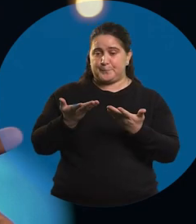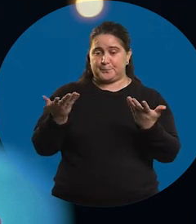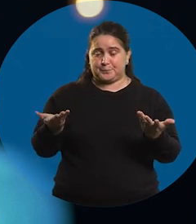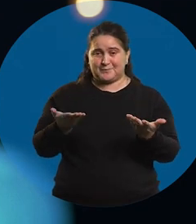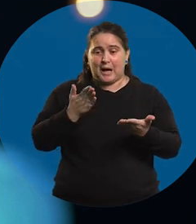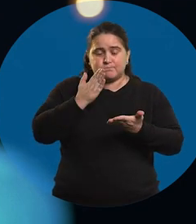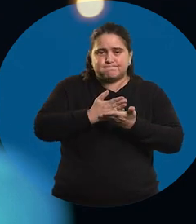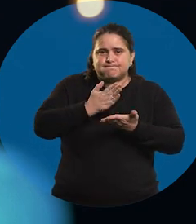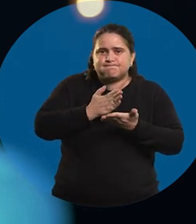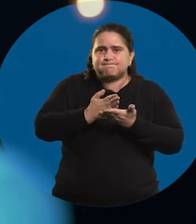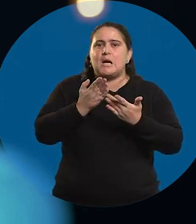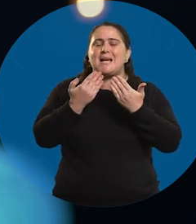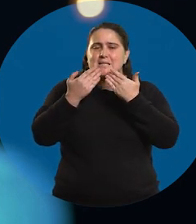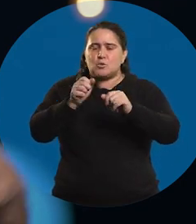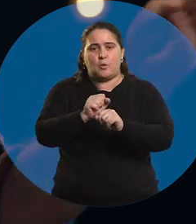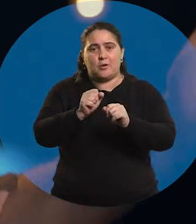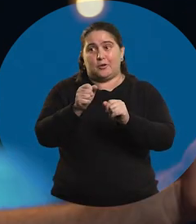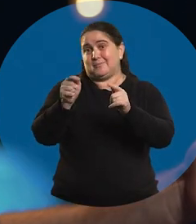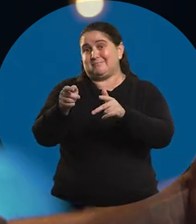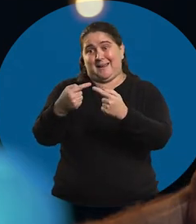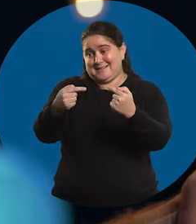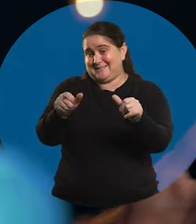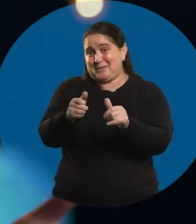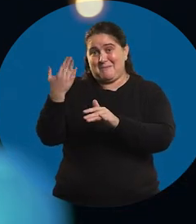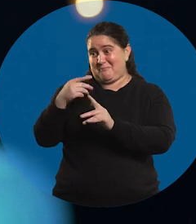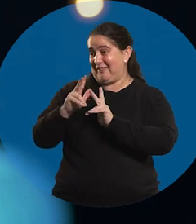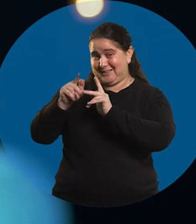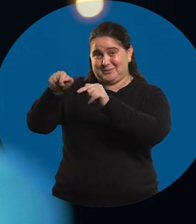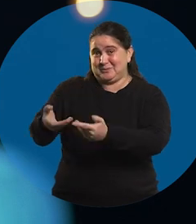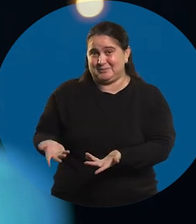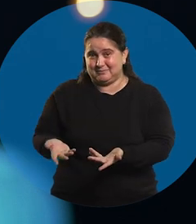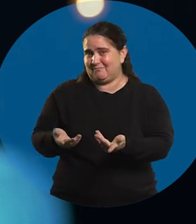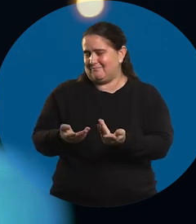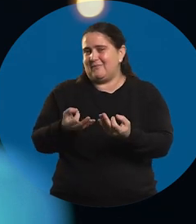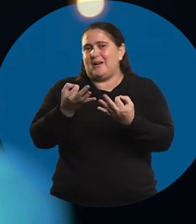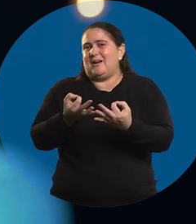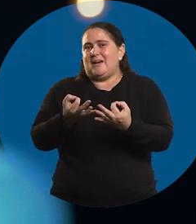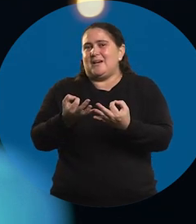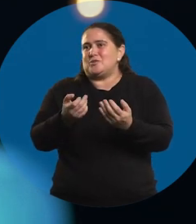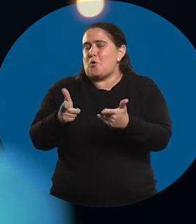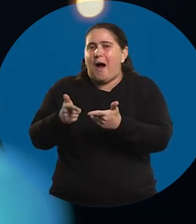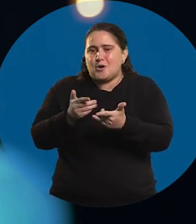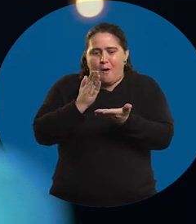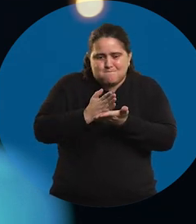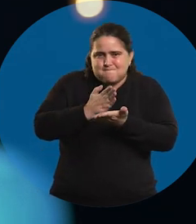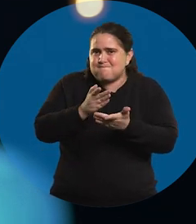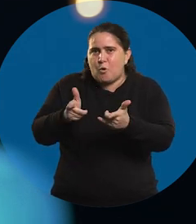Bueno, la estructura me permite hacer todas esas cosas que vos mencionás. Básico, porque si no, no